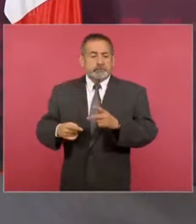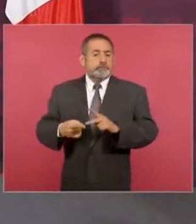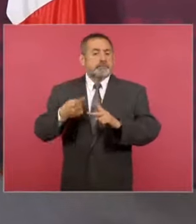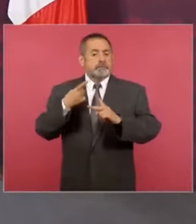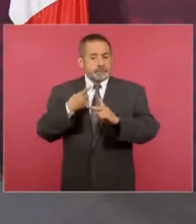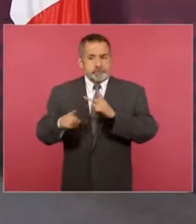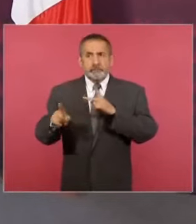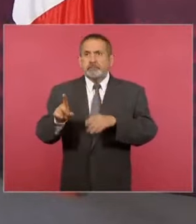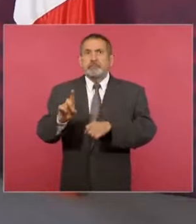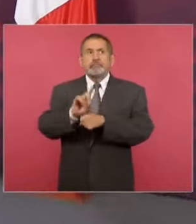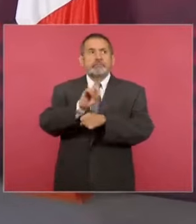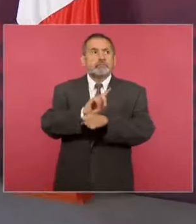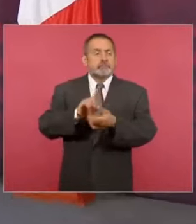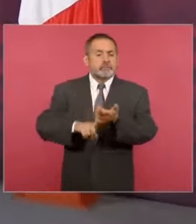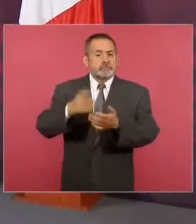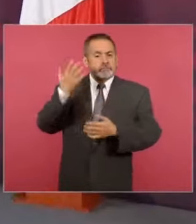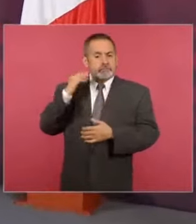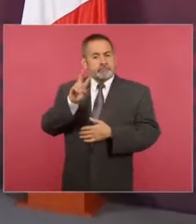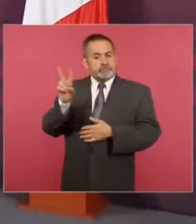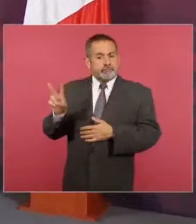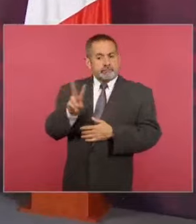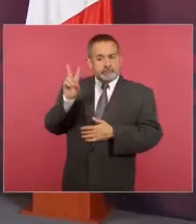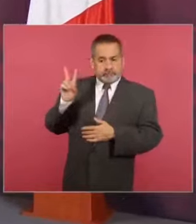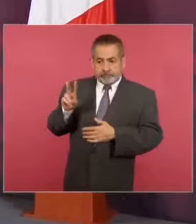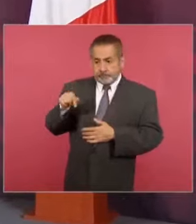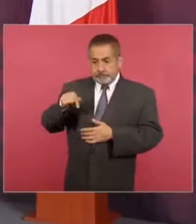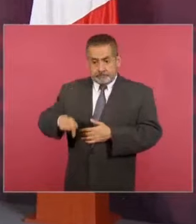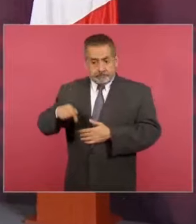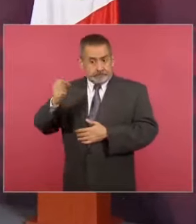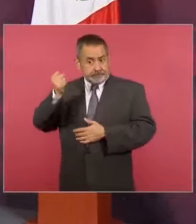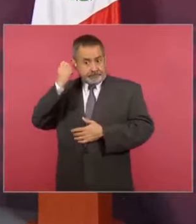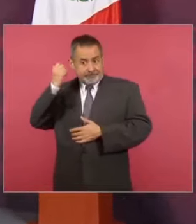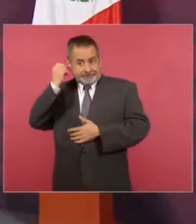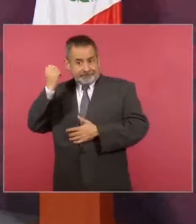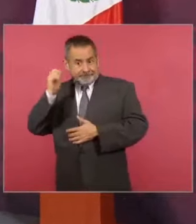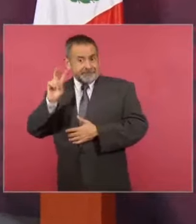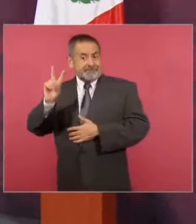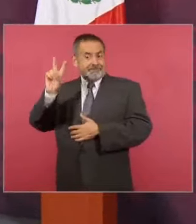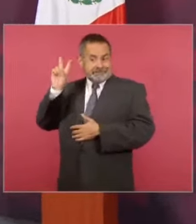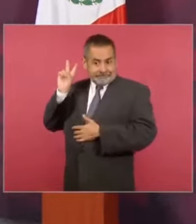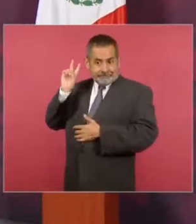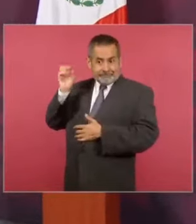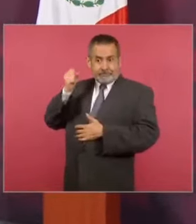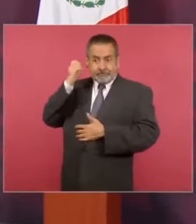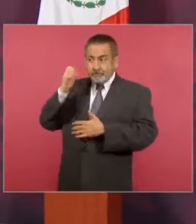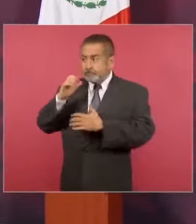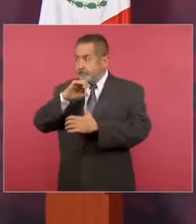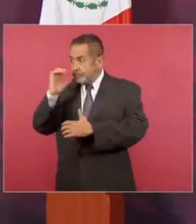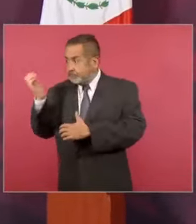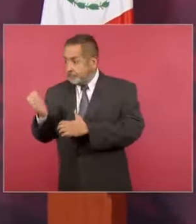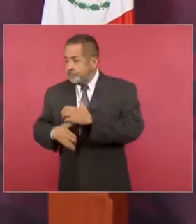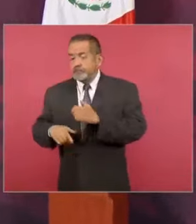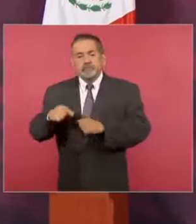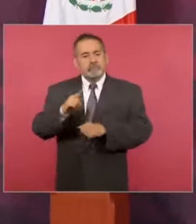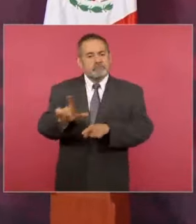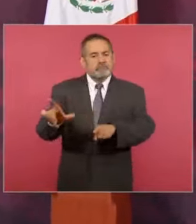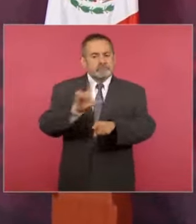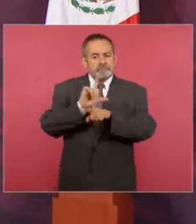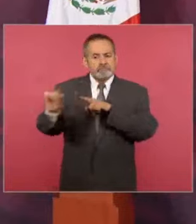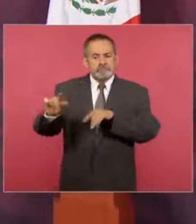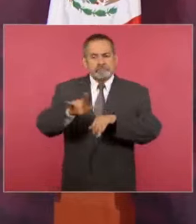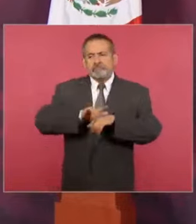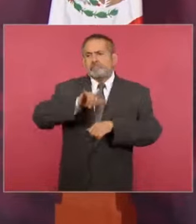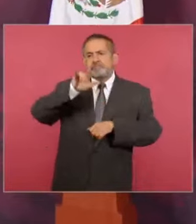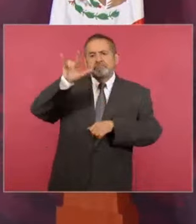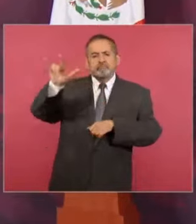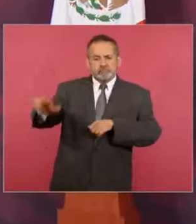desde el viernes, una vez que concluyó esta conferencia matutina, partió hacia